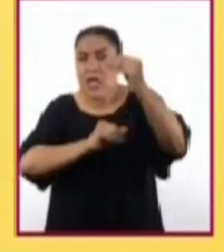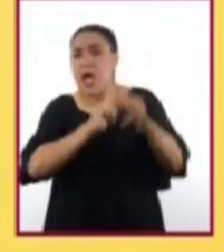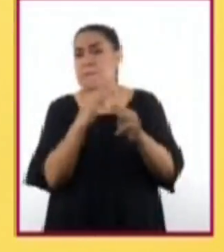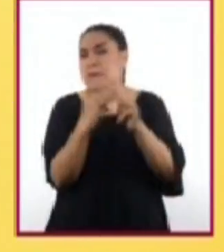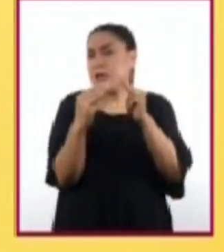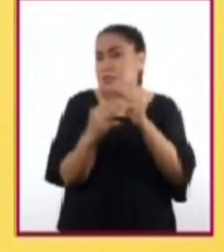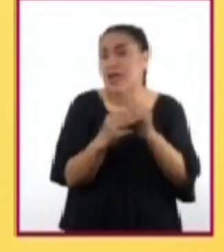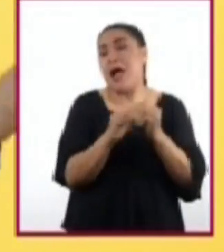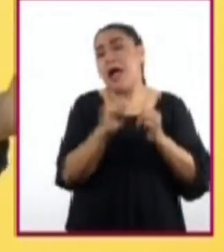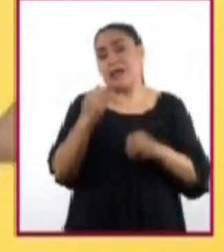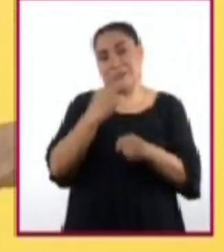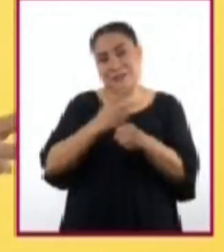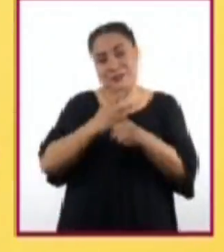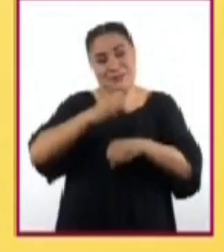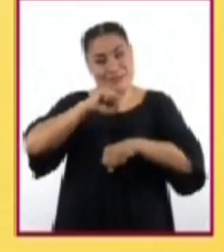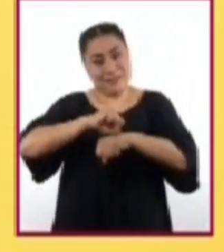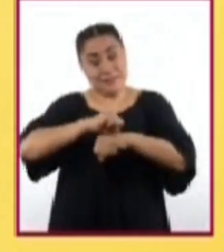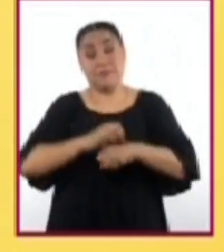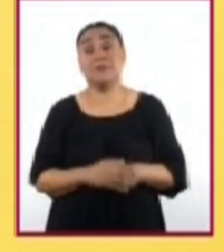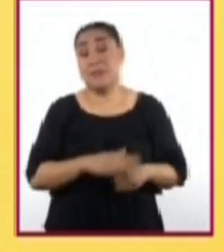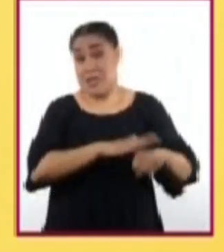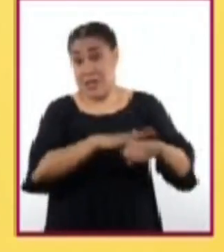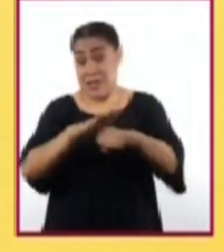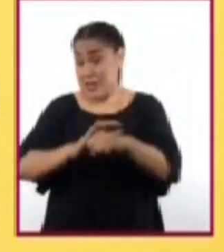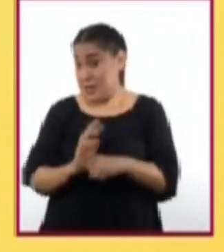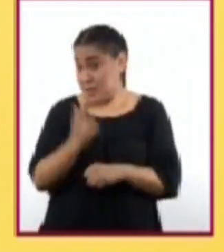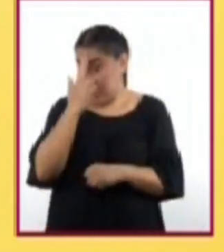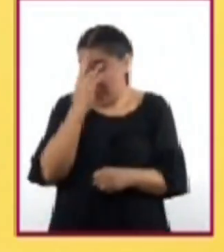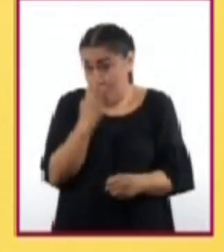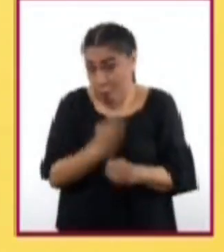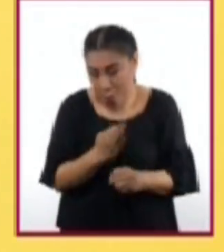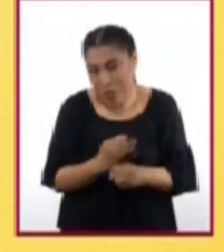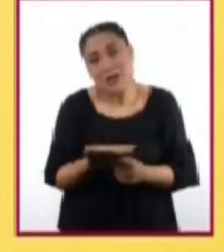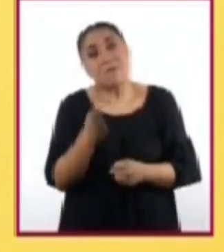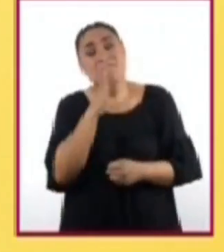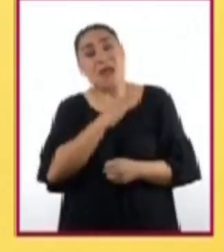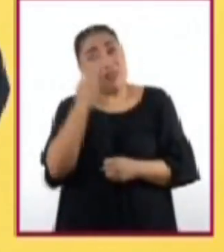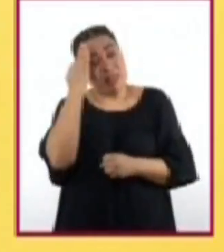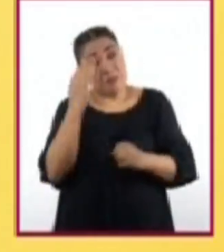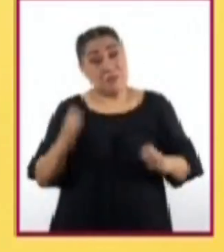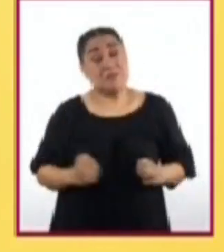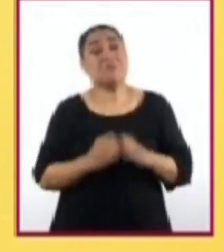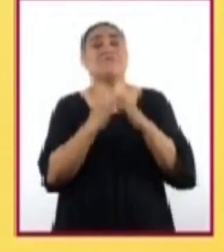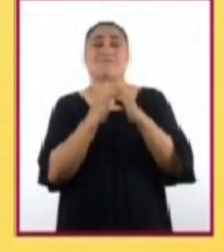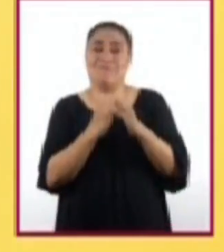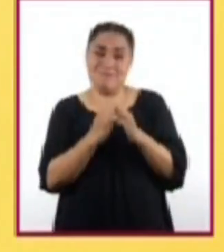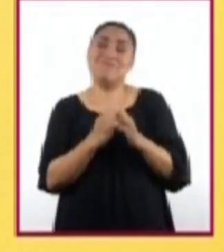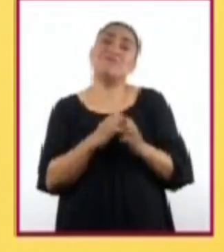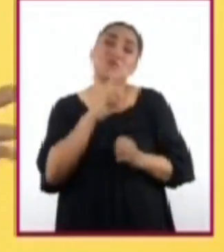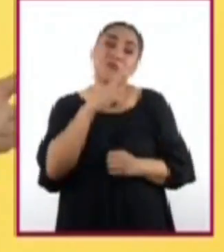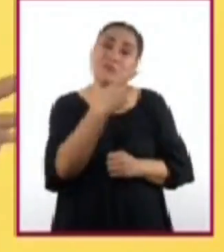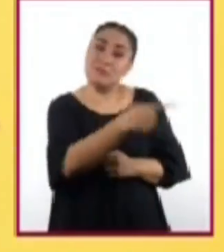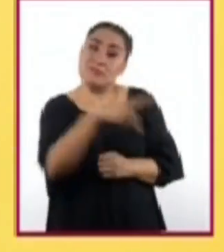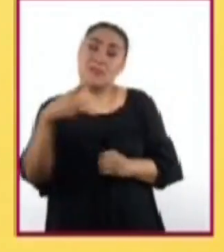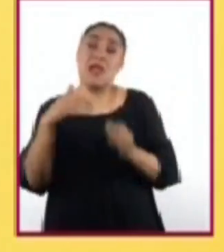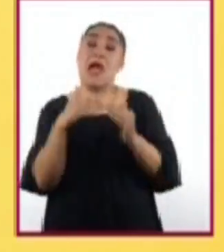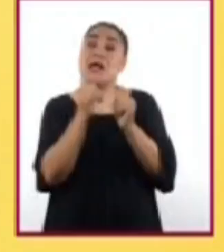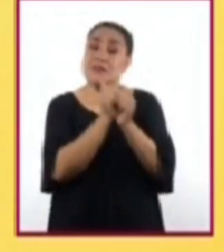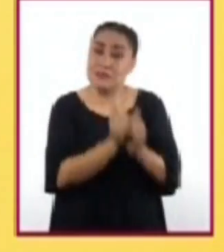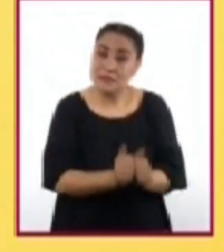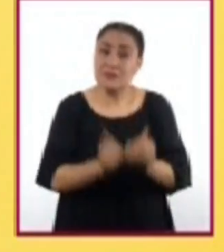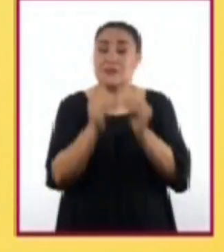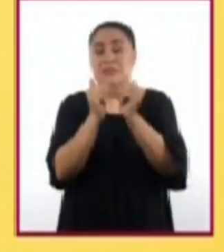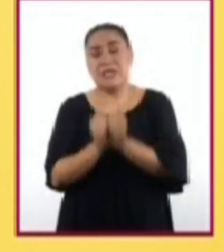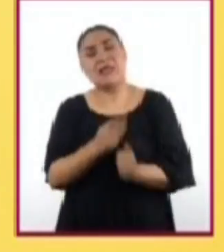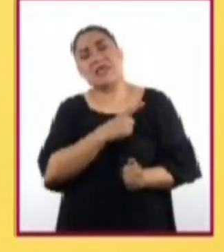de segundo grado. Recordemos que en este momento de contingencia debemos estar en casa. Todas y todos debemos